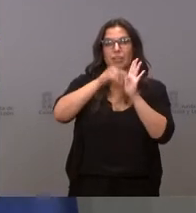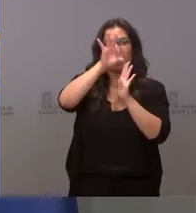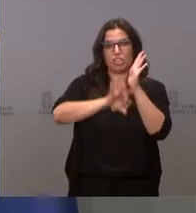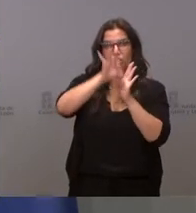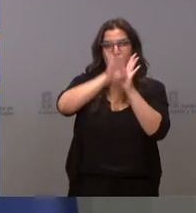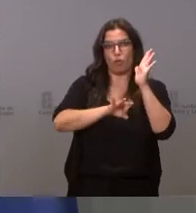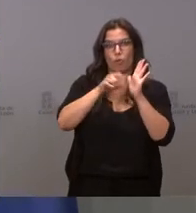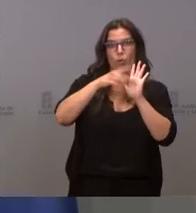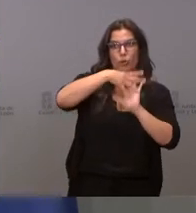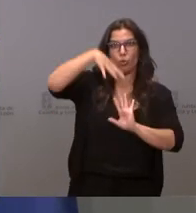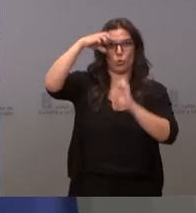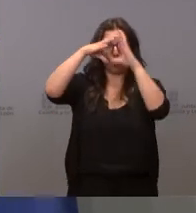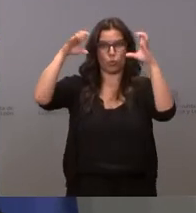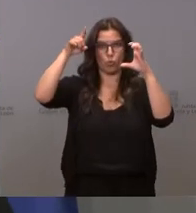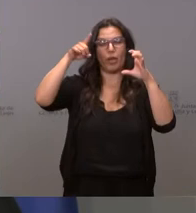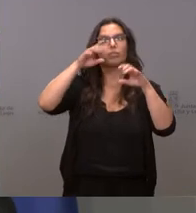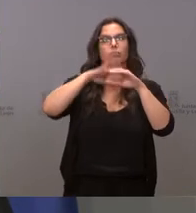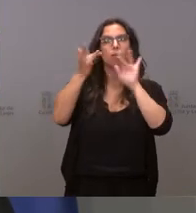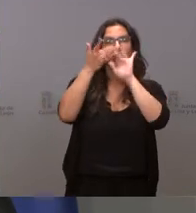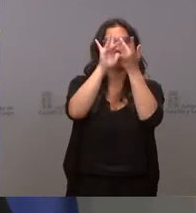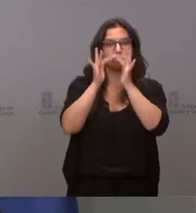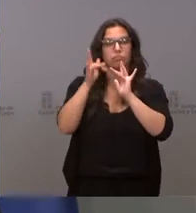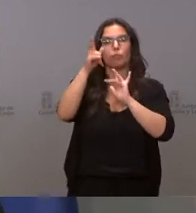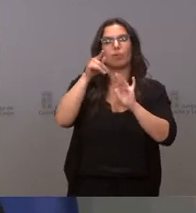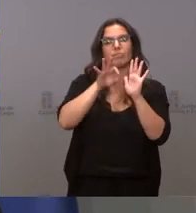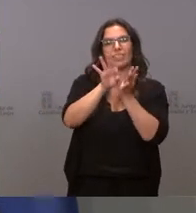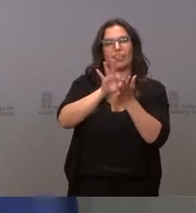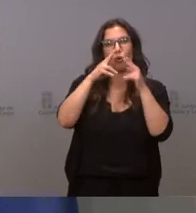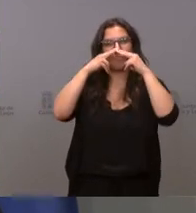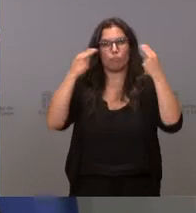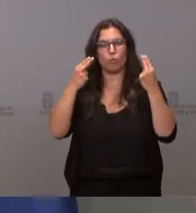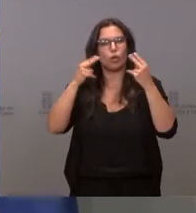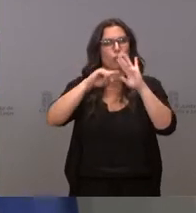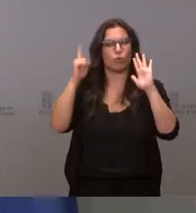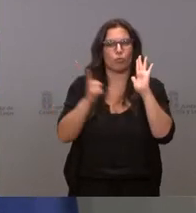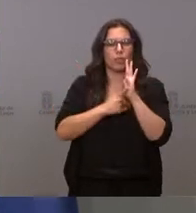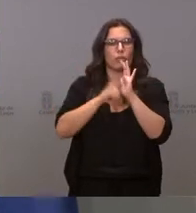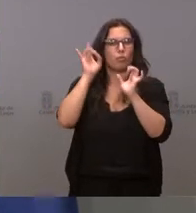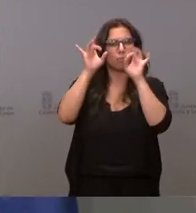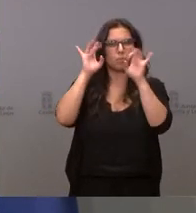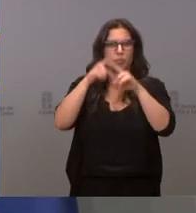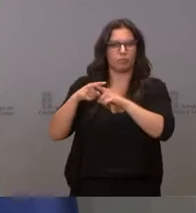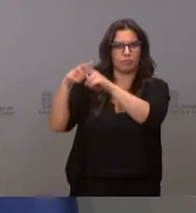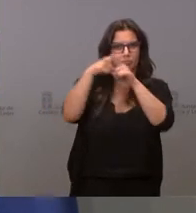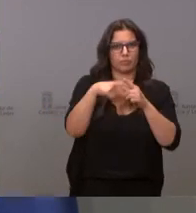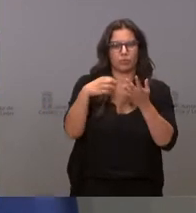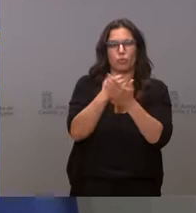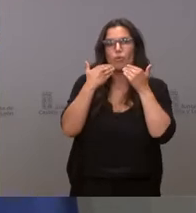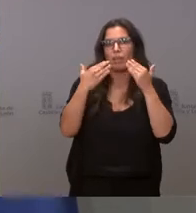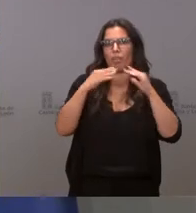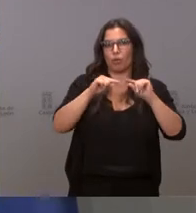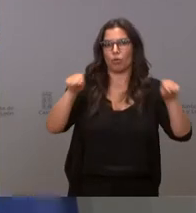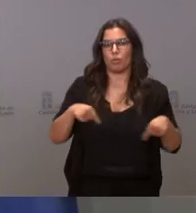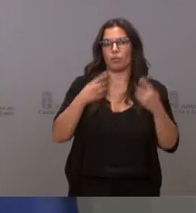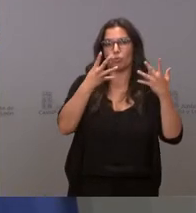para la gestión de servicios públicos de forma integrada, que es fruto de un convenio acordado entre las